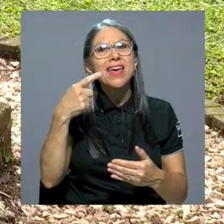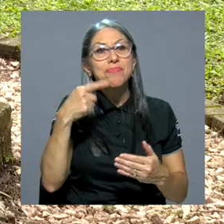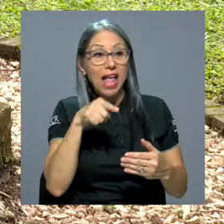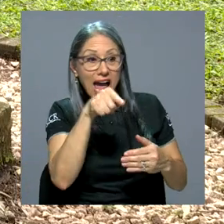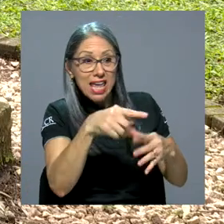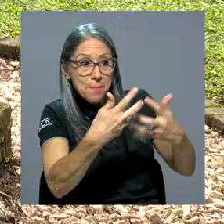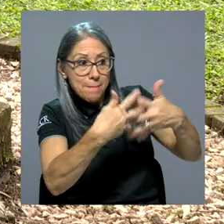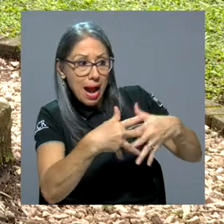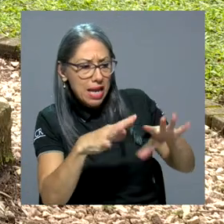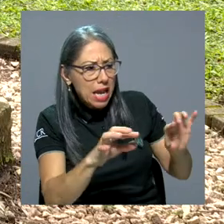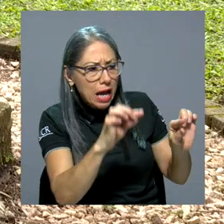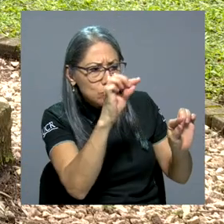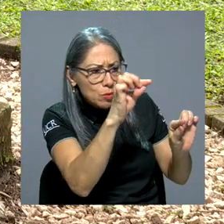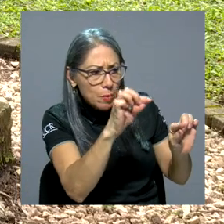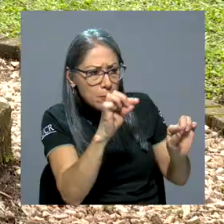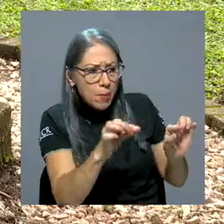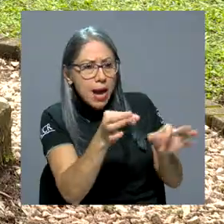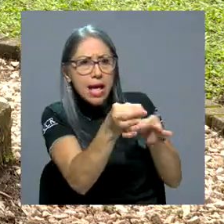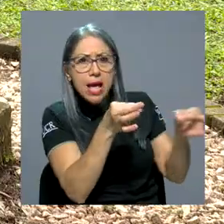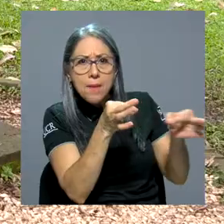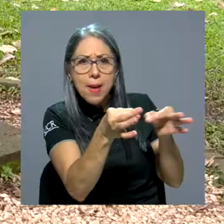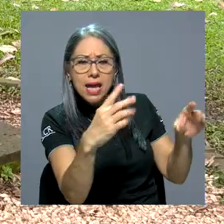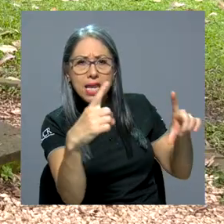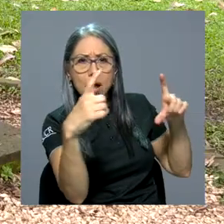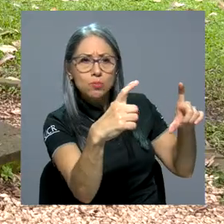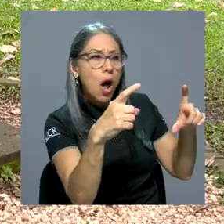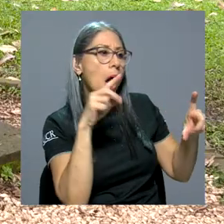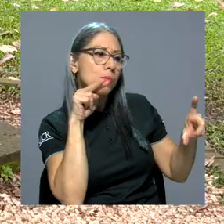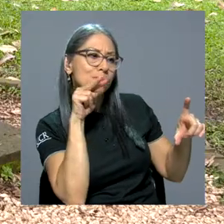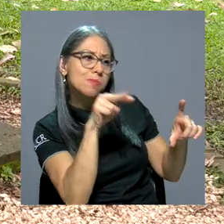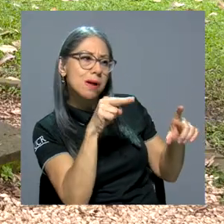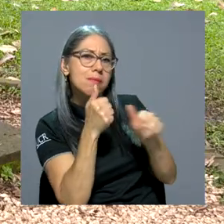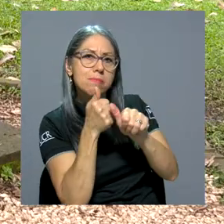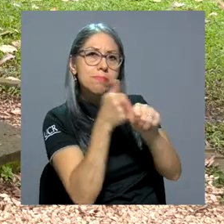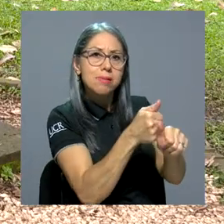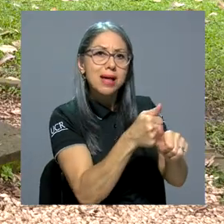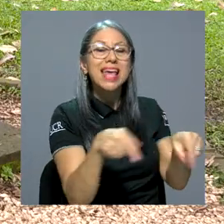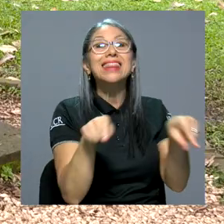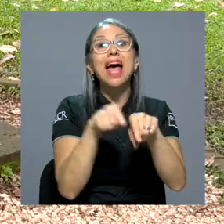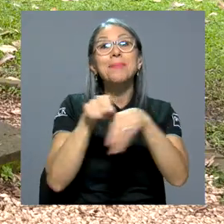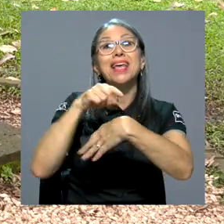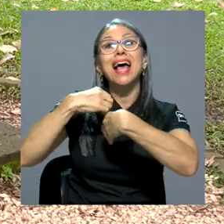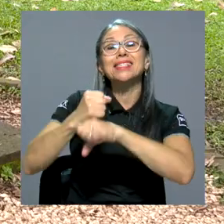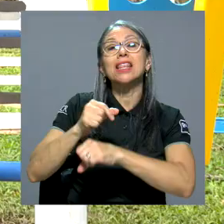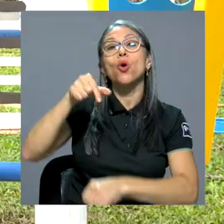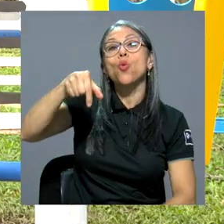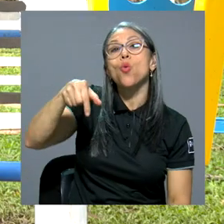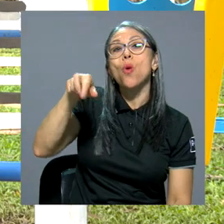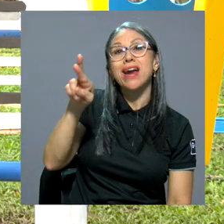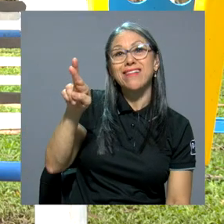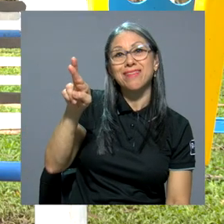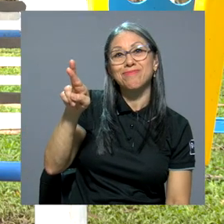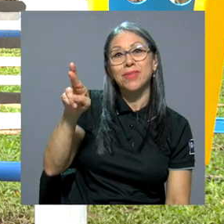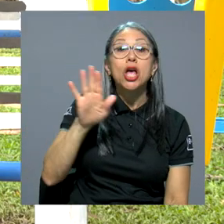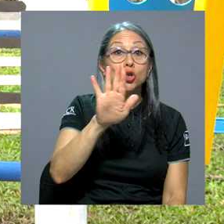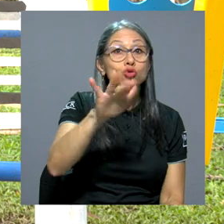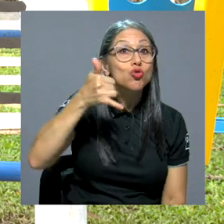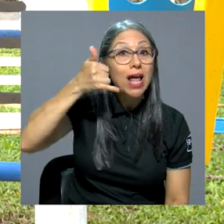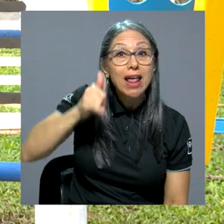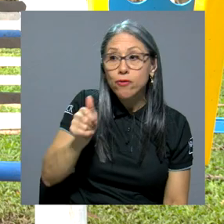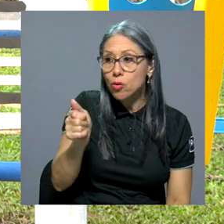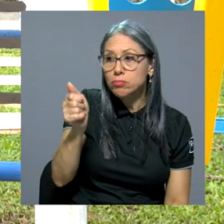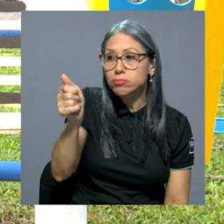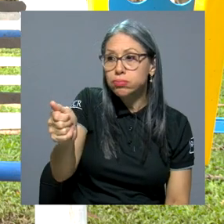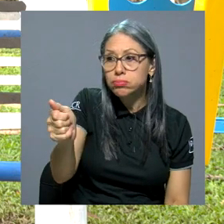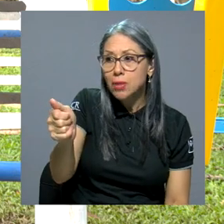que tener es seguir las indicaciones que dice la máquina, casi todos tienen un letrero y también se está haciendo un QR. En el QR la persona